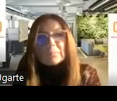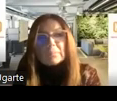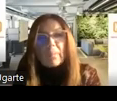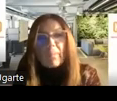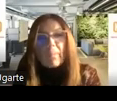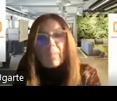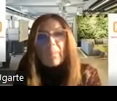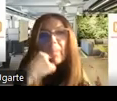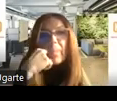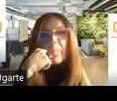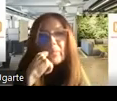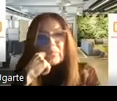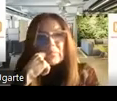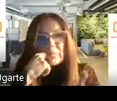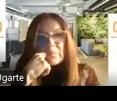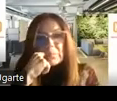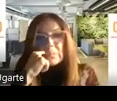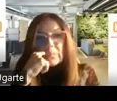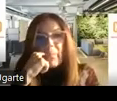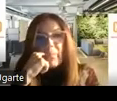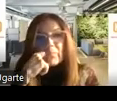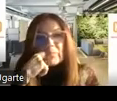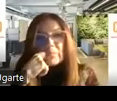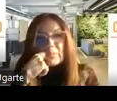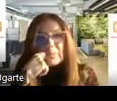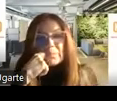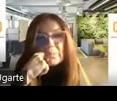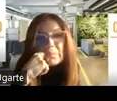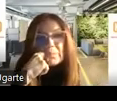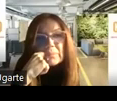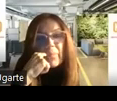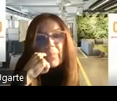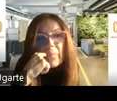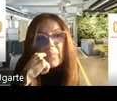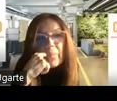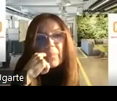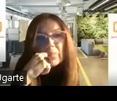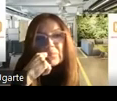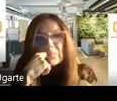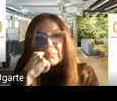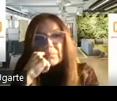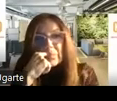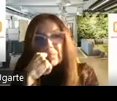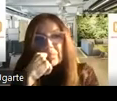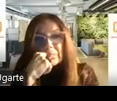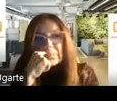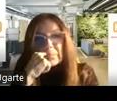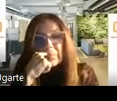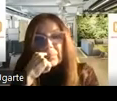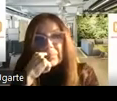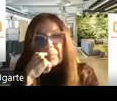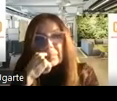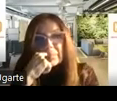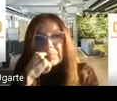completa, los investigadores detallan que podrán volver ciertos estímulos de olores, pero no implica